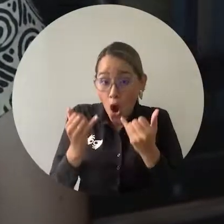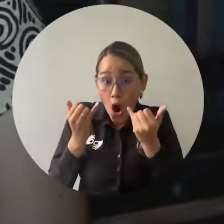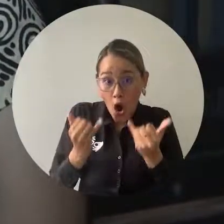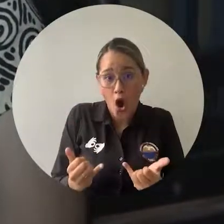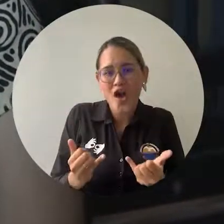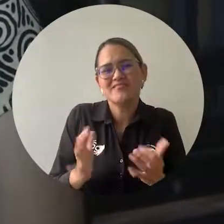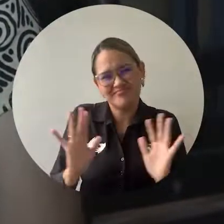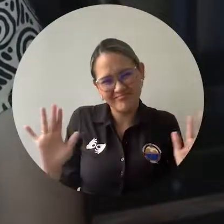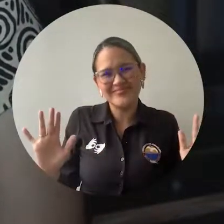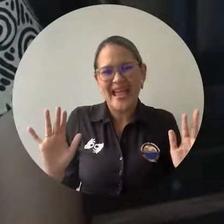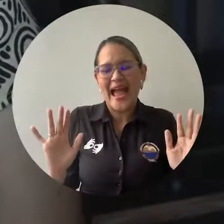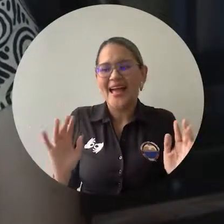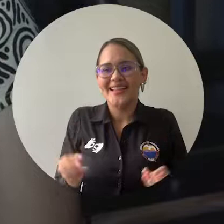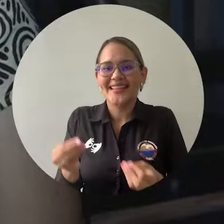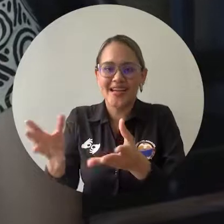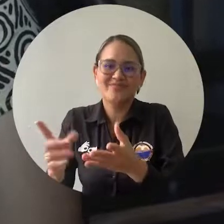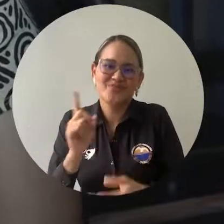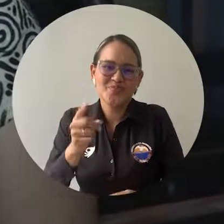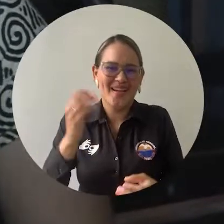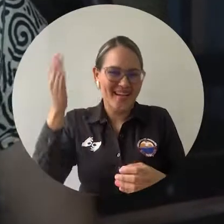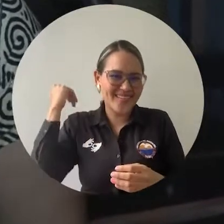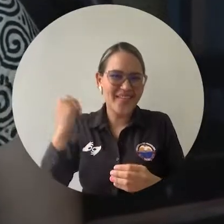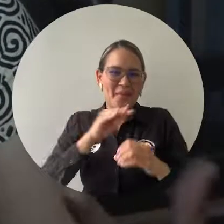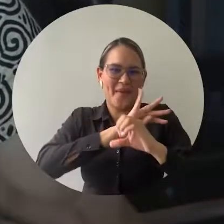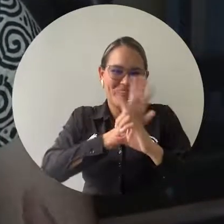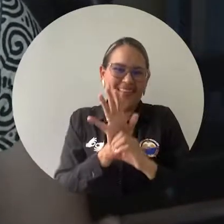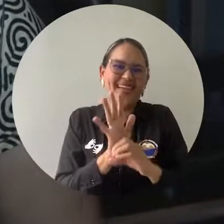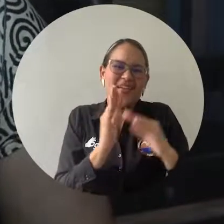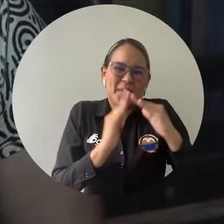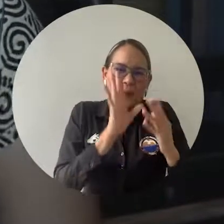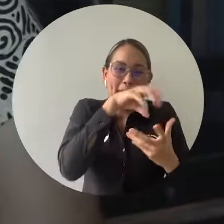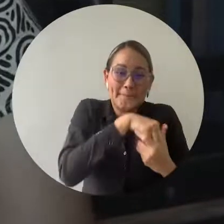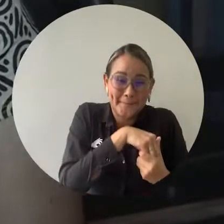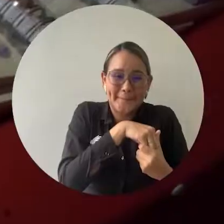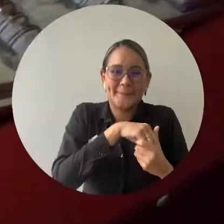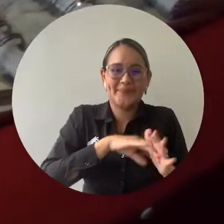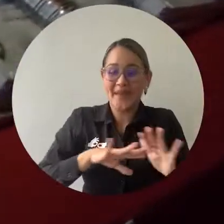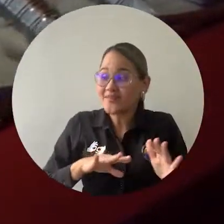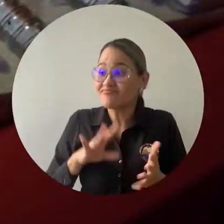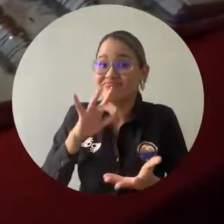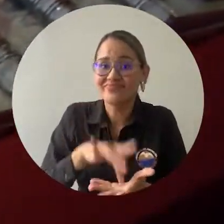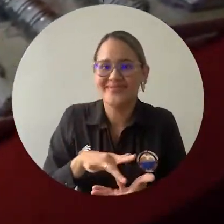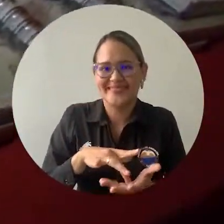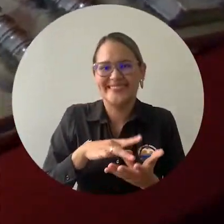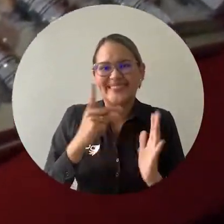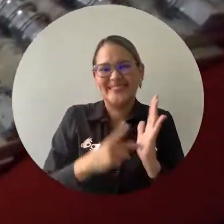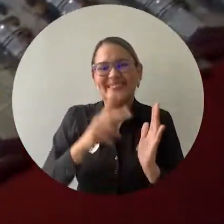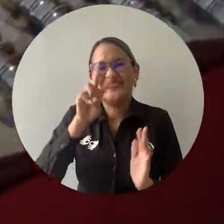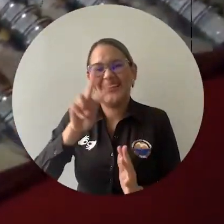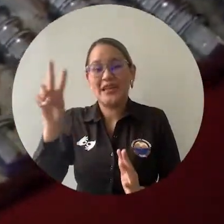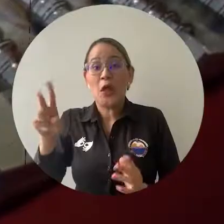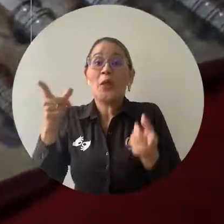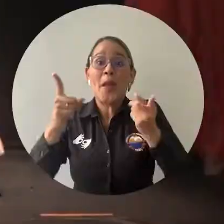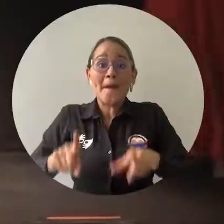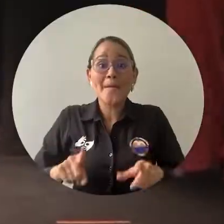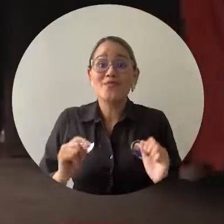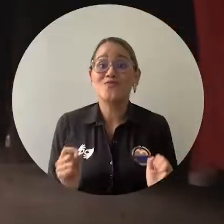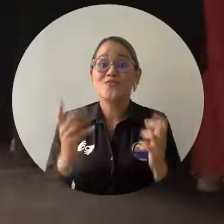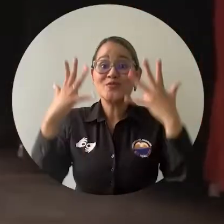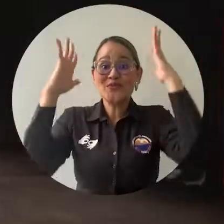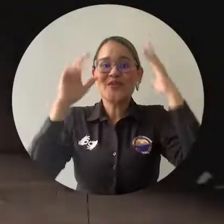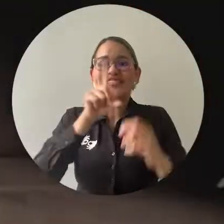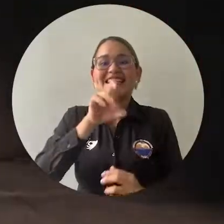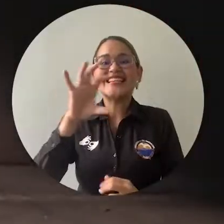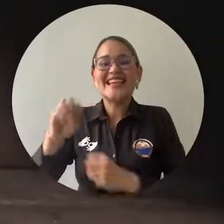ocasión, pues ya después de pandemia, del regreso que tuvimos en el 2022 y además con la celebración de los